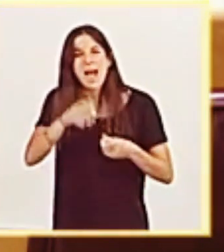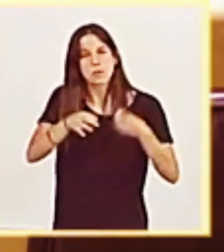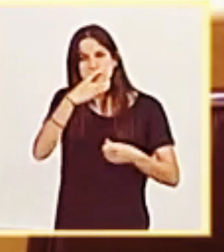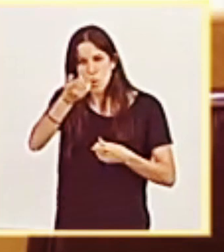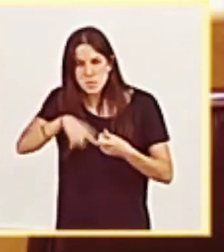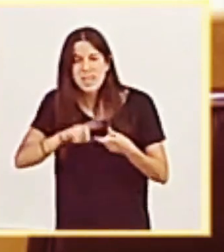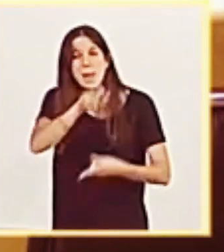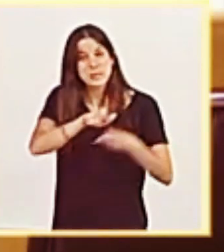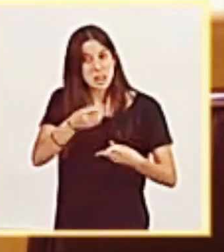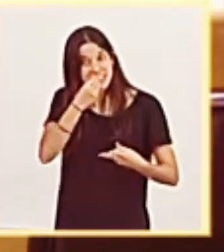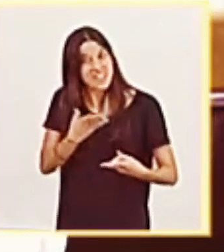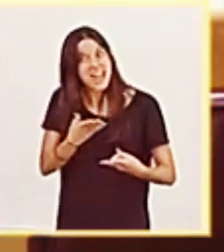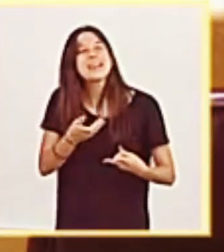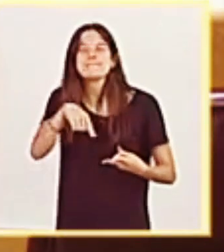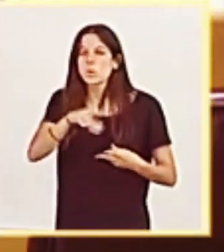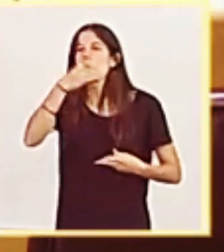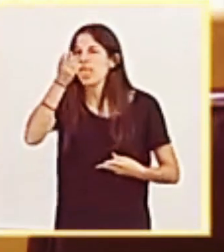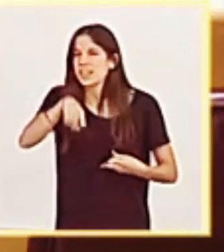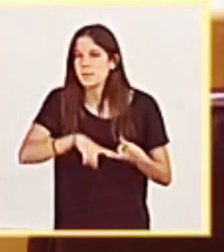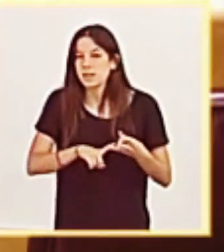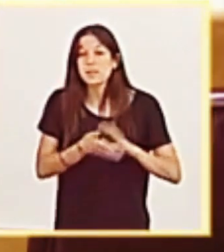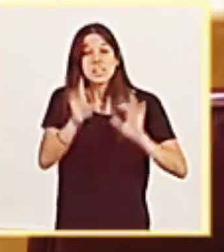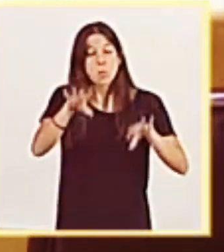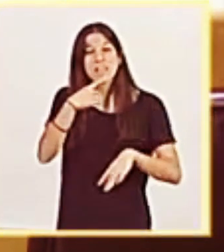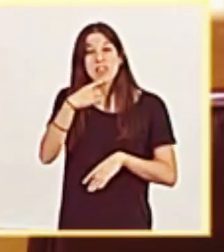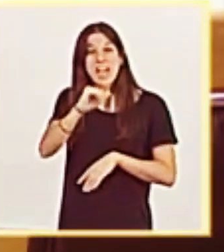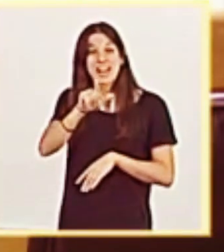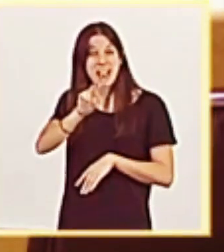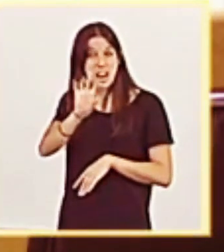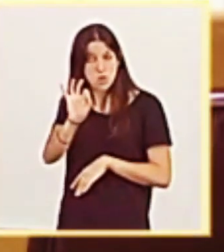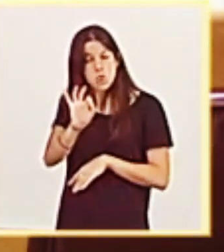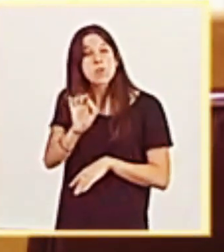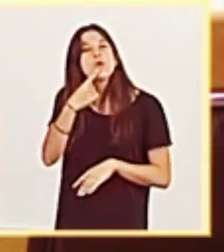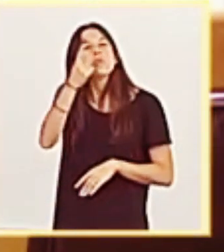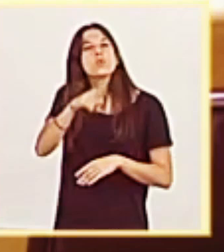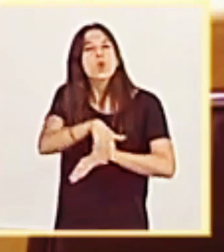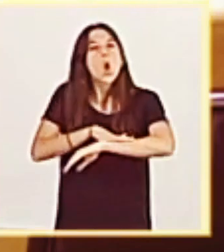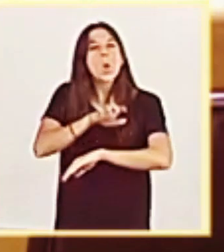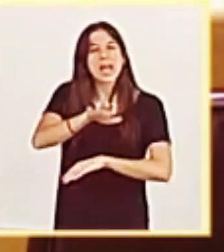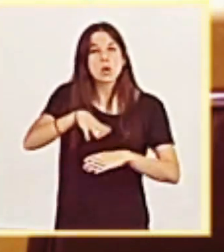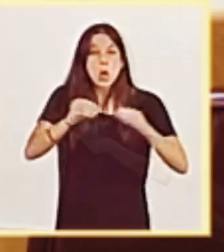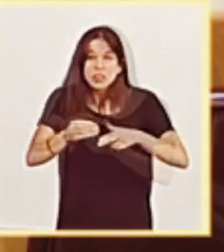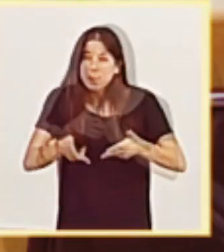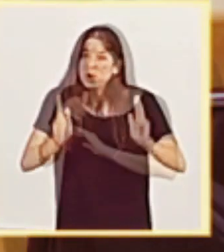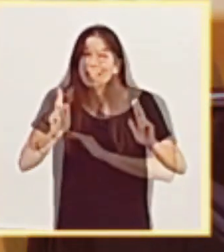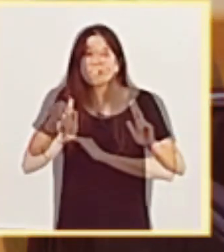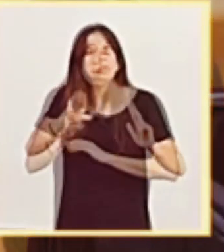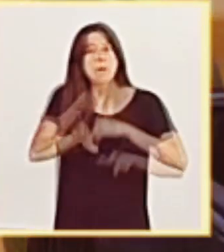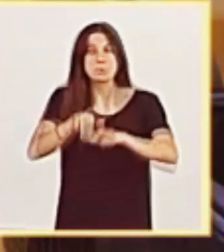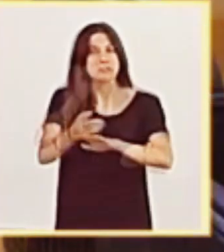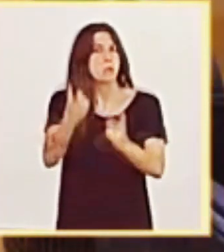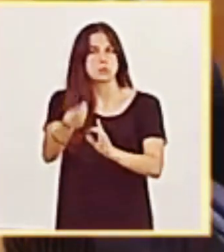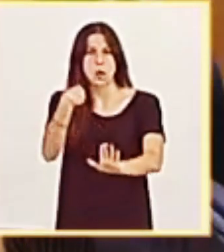a todos los españoles de bien. Y como decía Carmen Calvo, un gobierno democrático no saca a los presos de la cárcel.